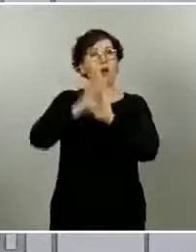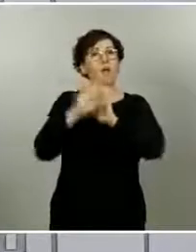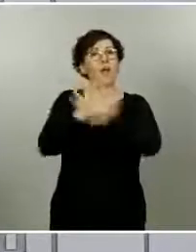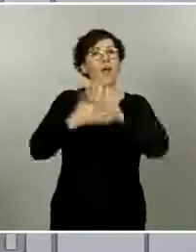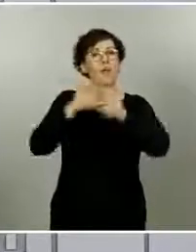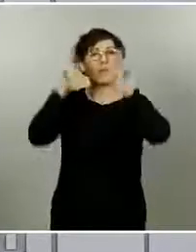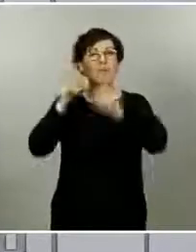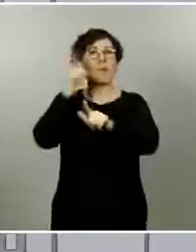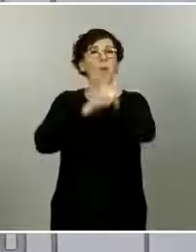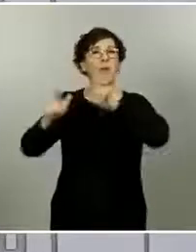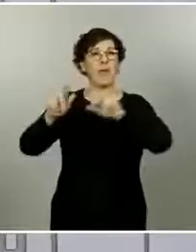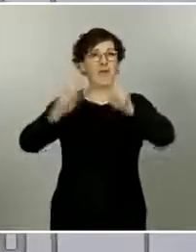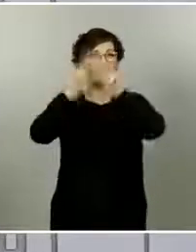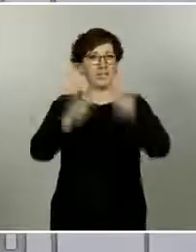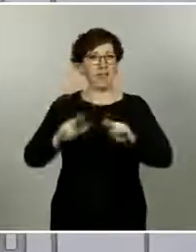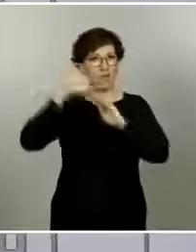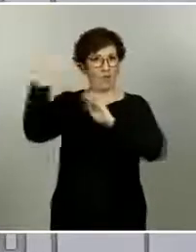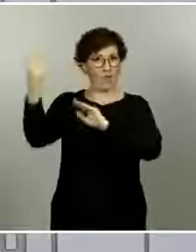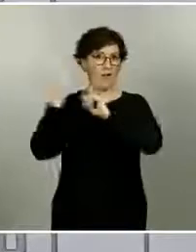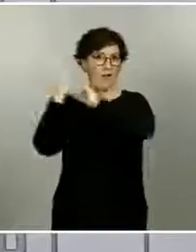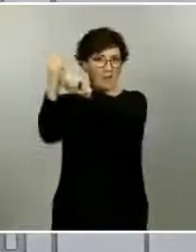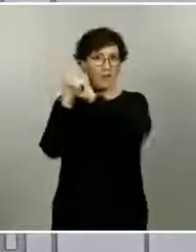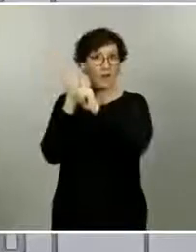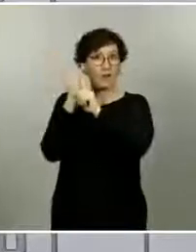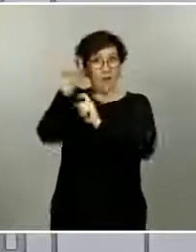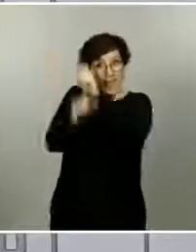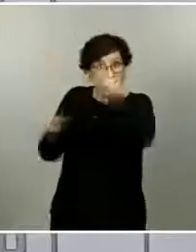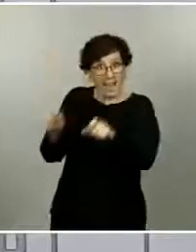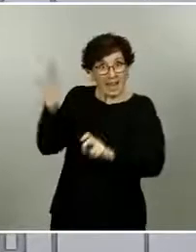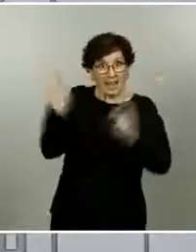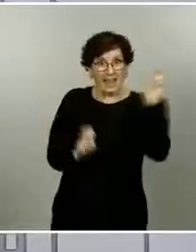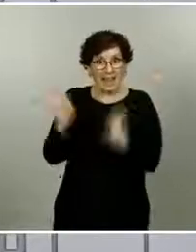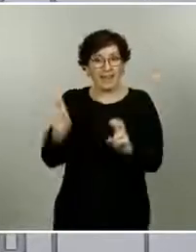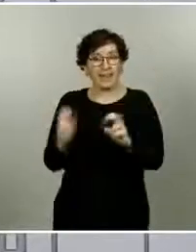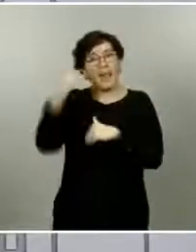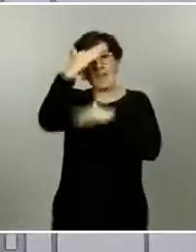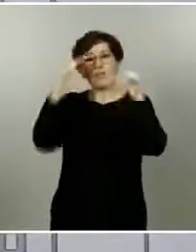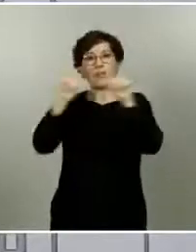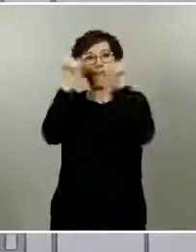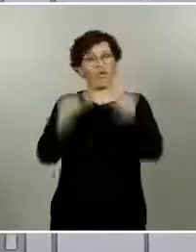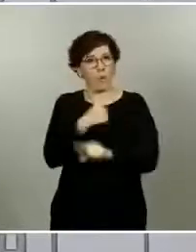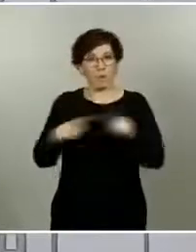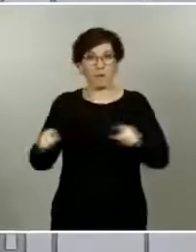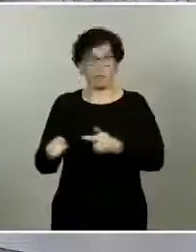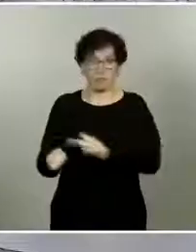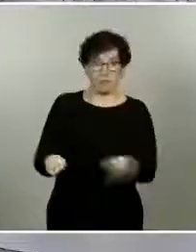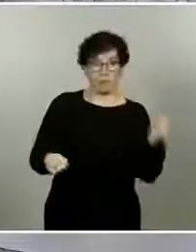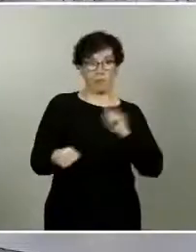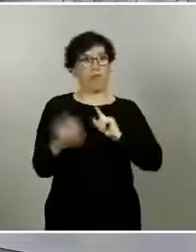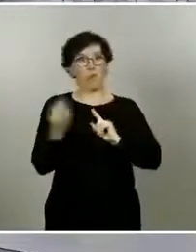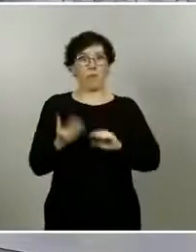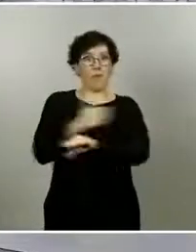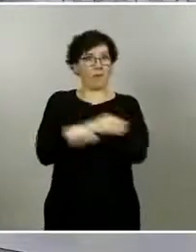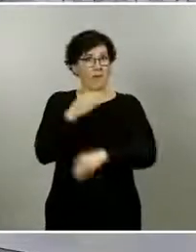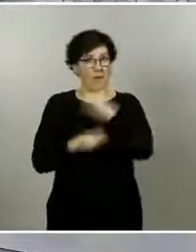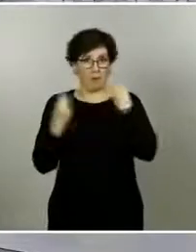internacionales y, por lo tanto, habrá que actuar de otra manera con estas personas. Pero lo cierto es que depende un poco de que todos lo hagamos bien.